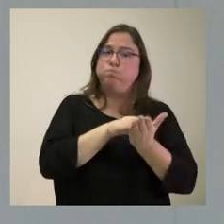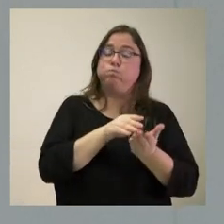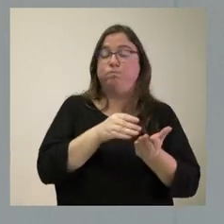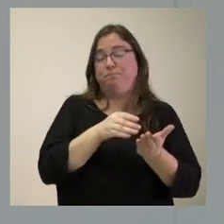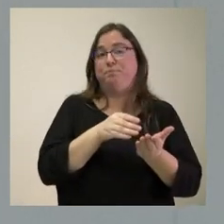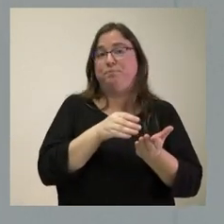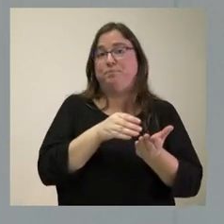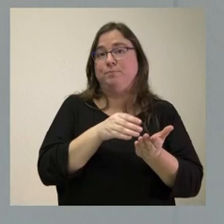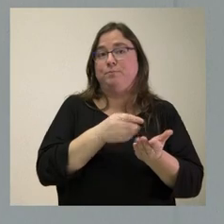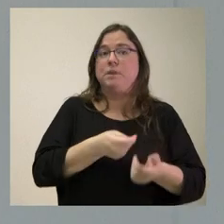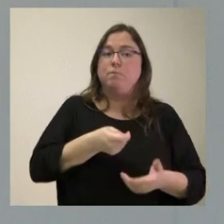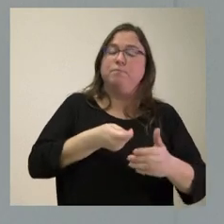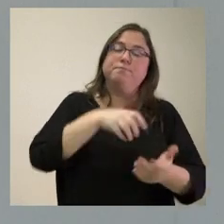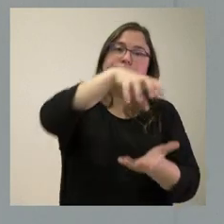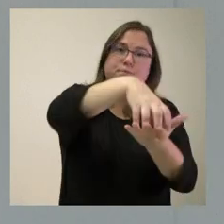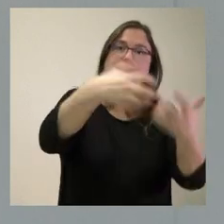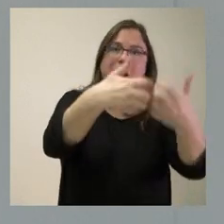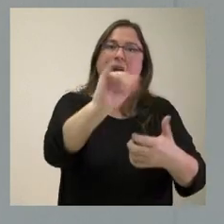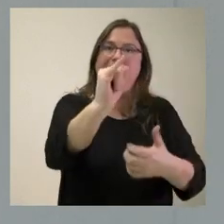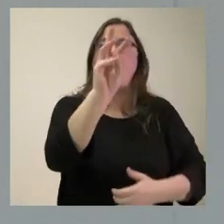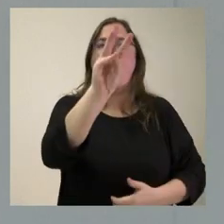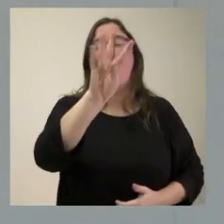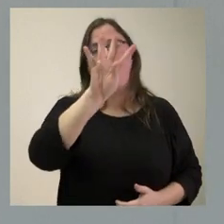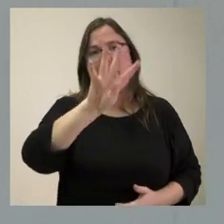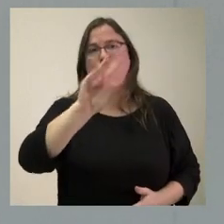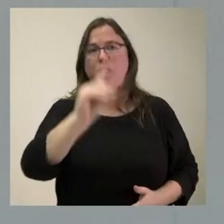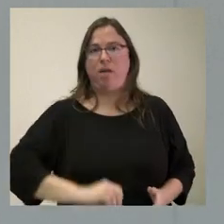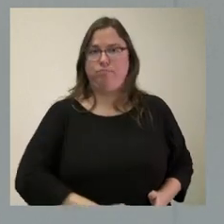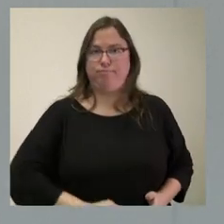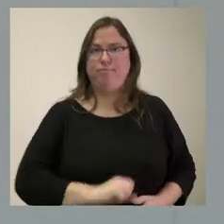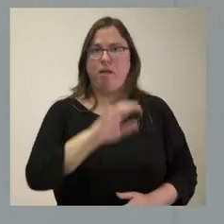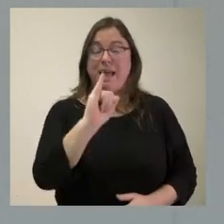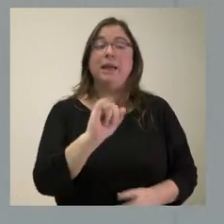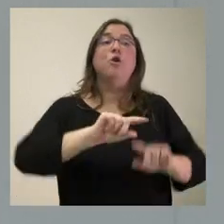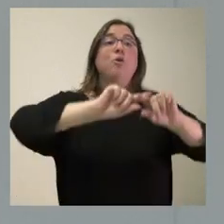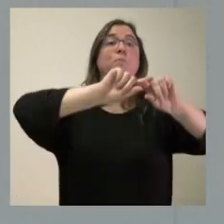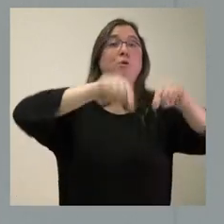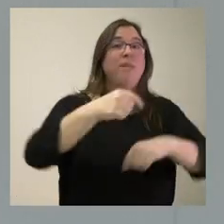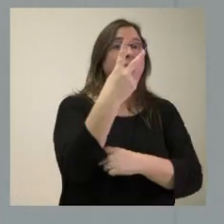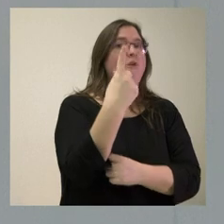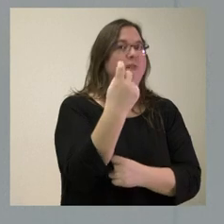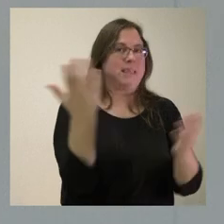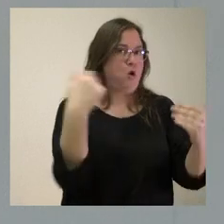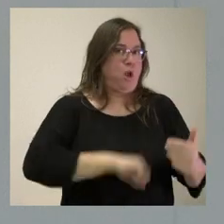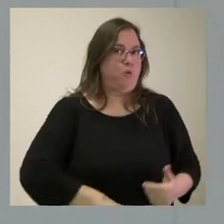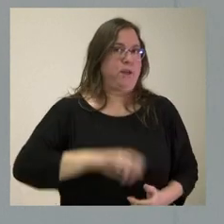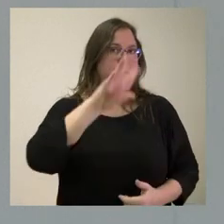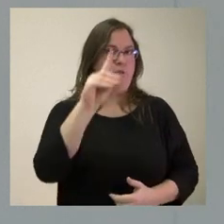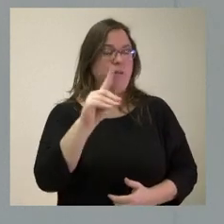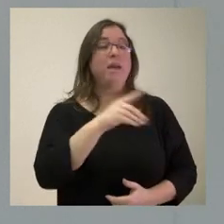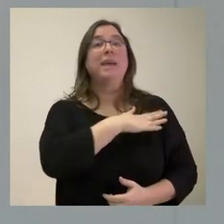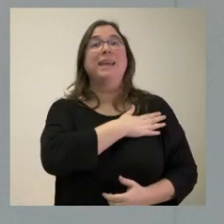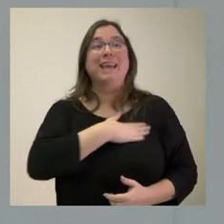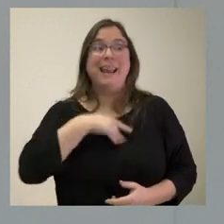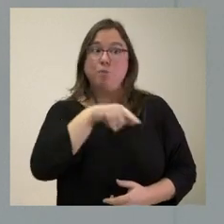ecografías 4D nos faltan dos provincias y la voluntad de la Junta de Castilla y León con